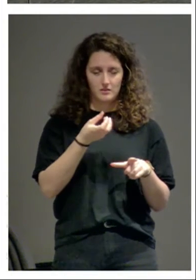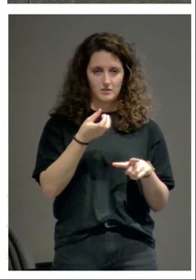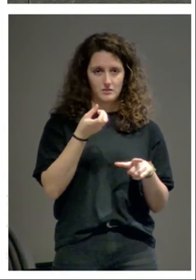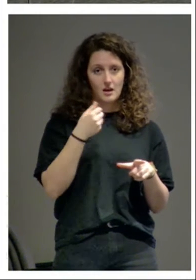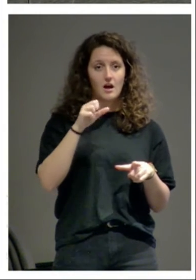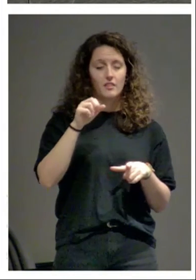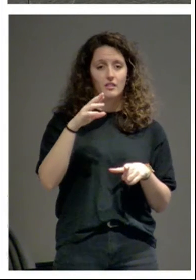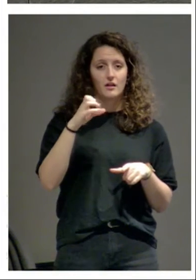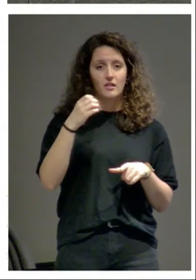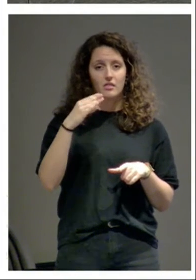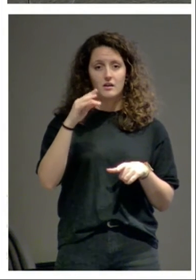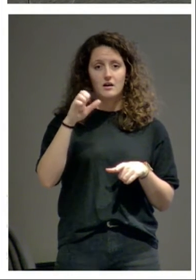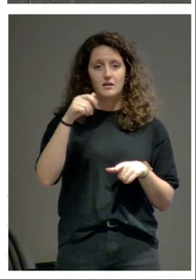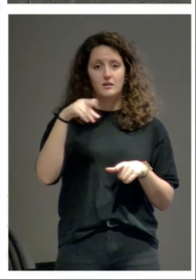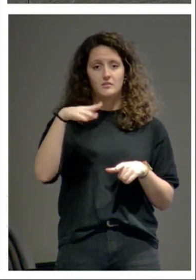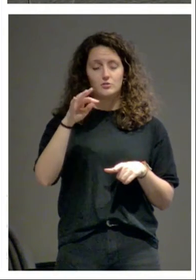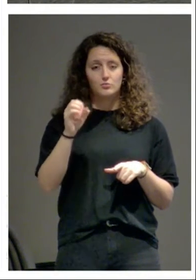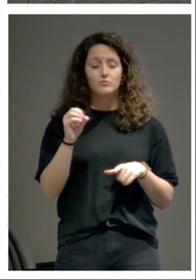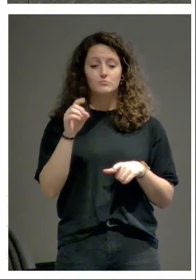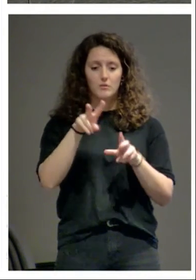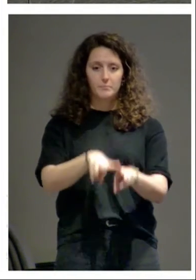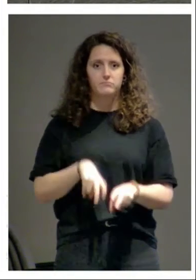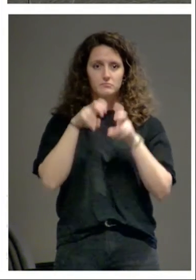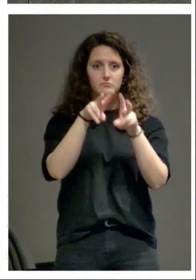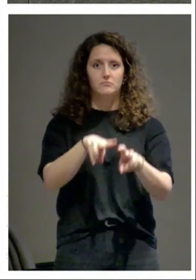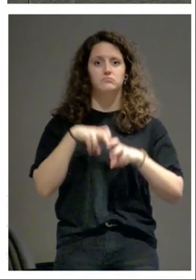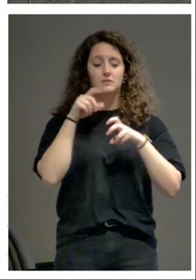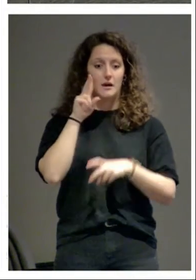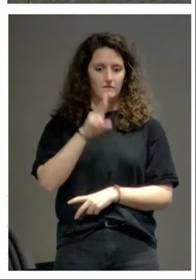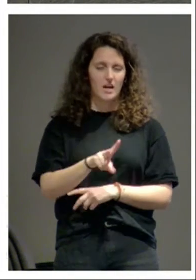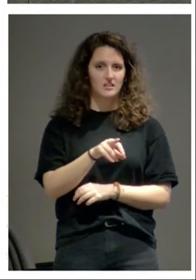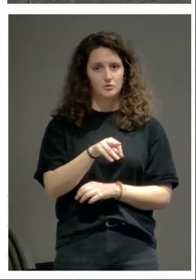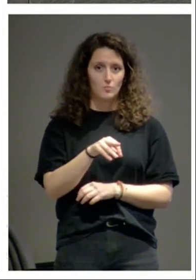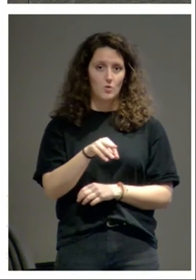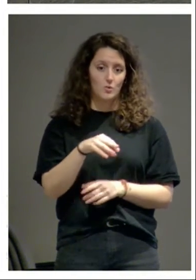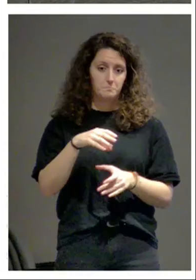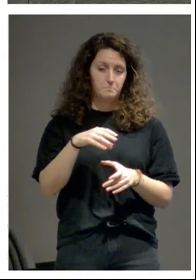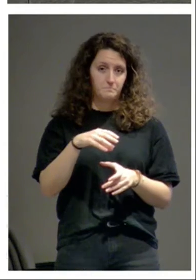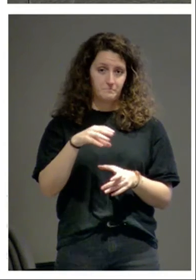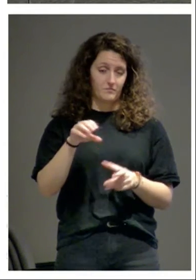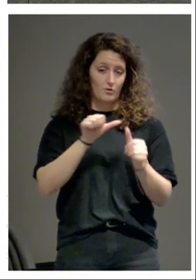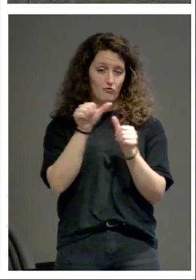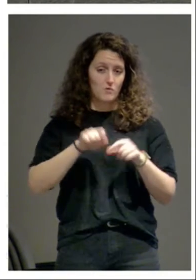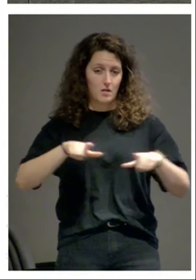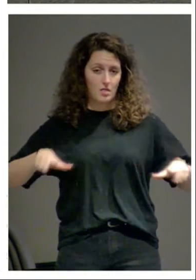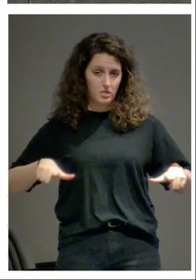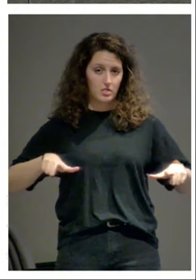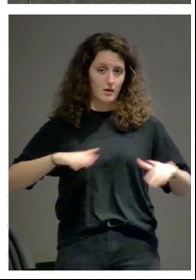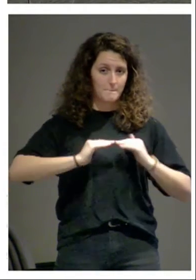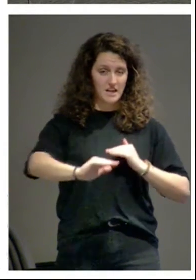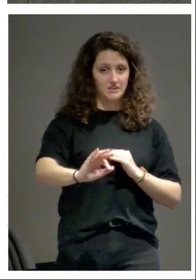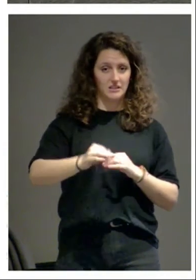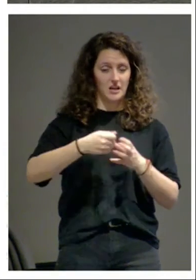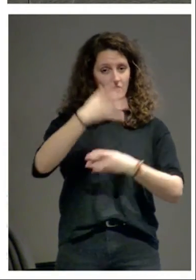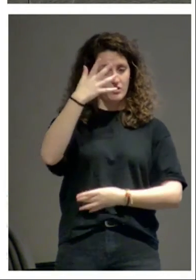zona del arcedianato excavaron y pudimos se pudo ver la cimentación de este edificio y se ve que la